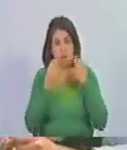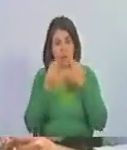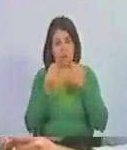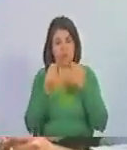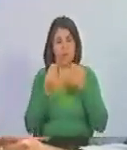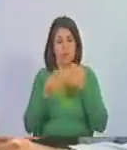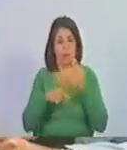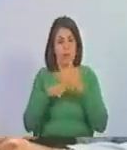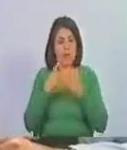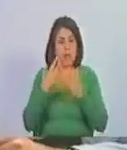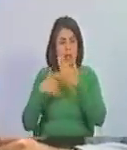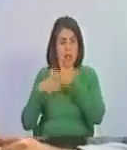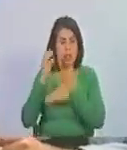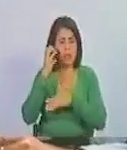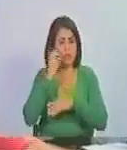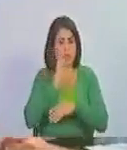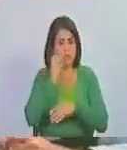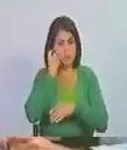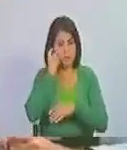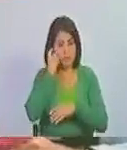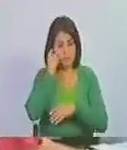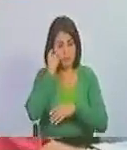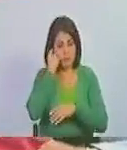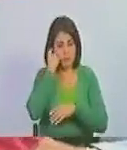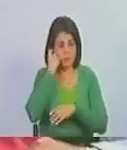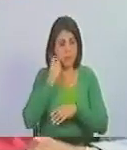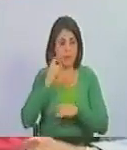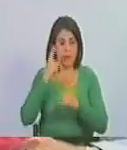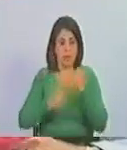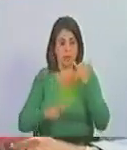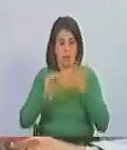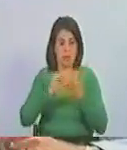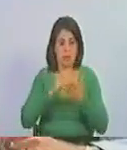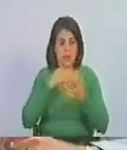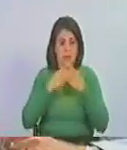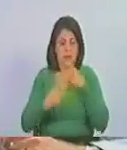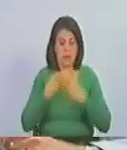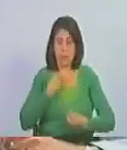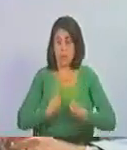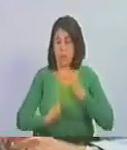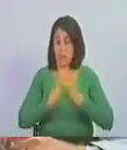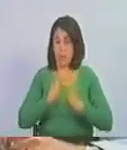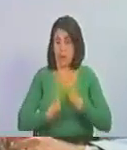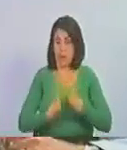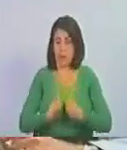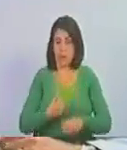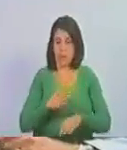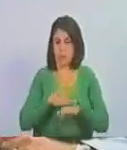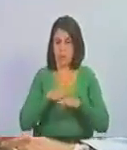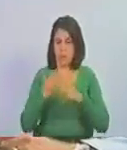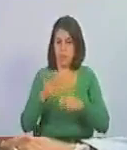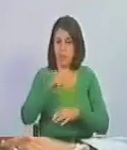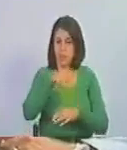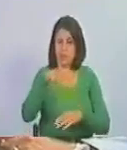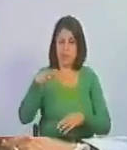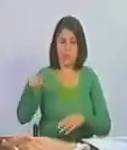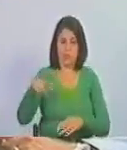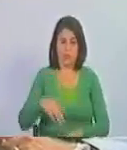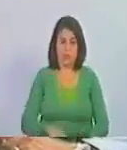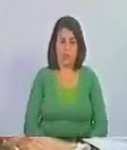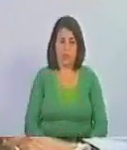vez, Fidel Castro, creo que a la última vez que me iba a pedir el preso, estoy preocupado porque la gente